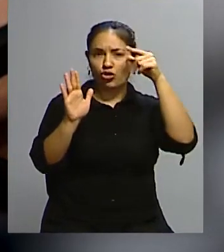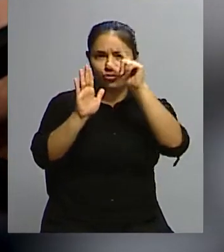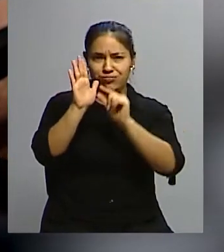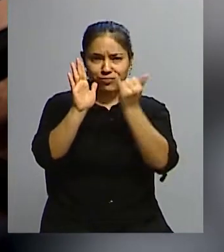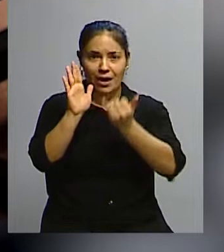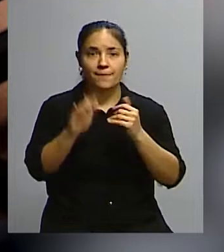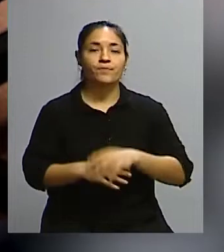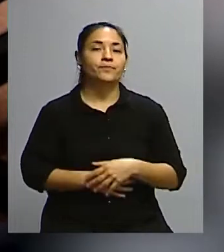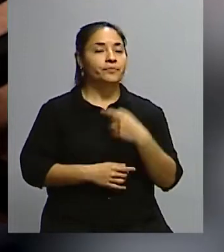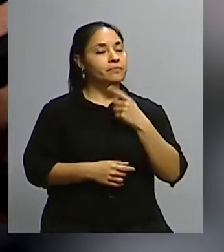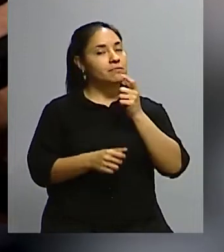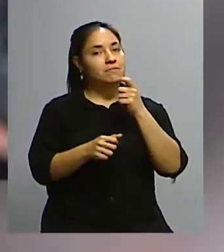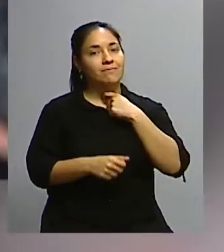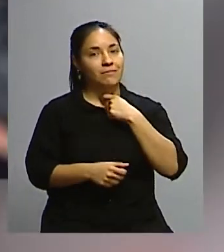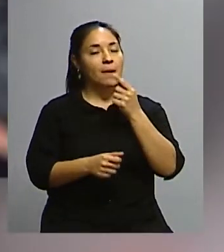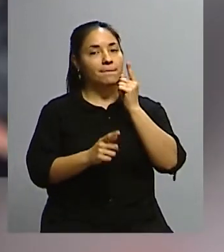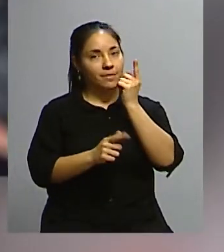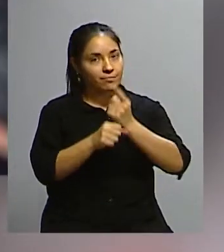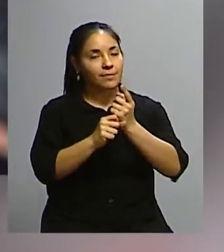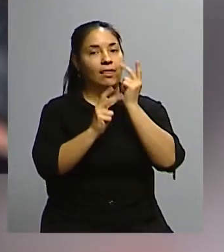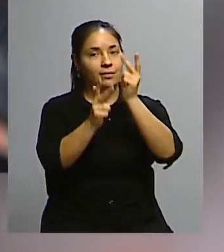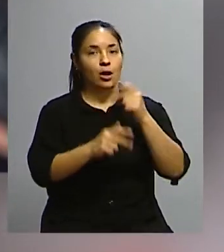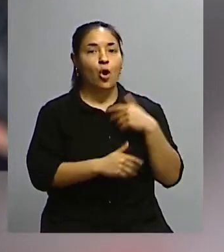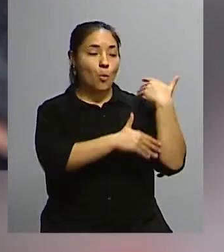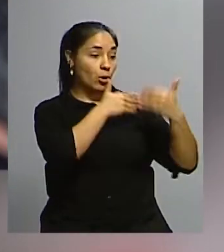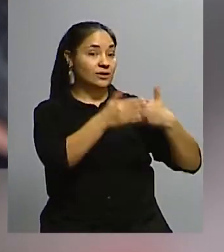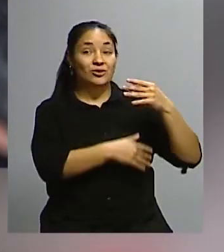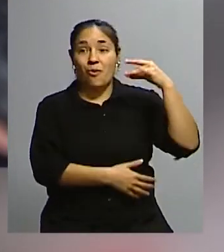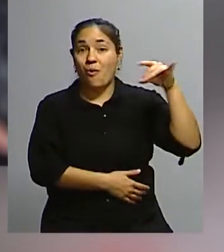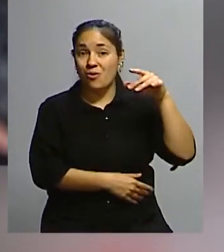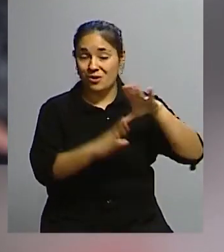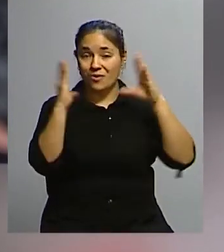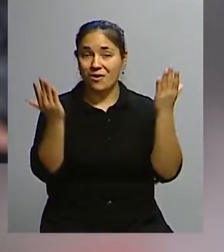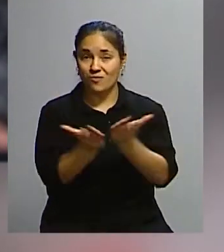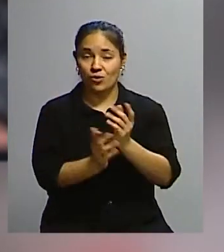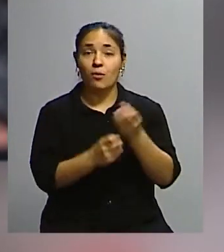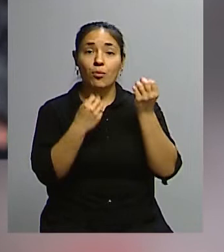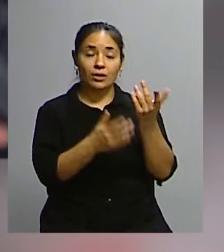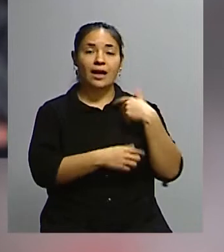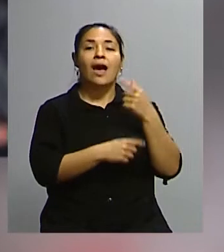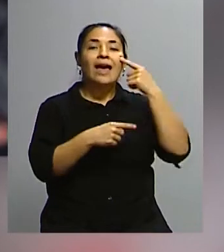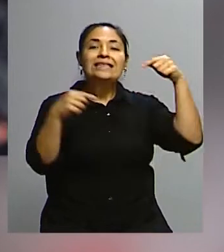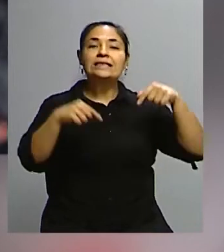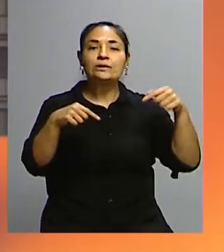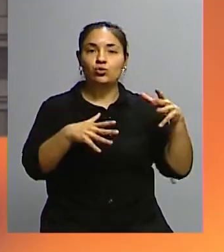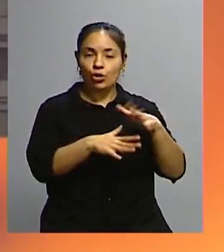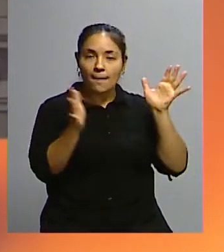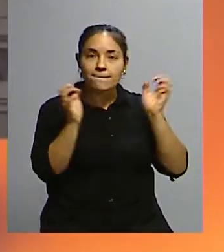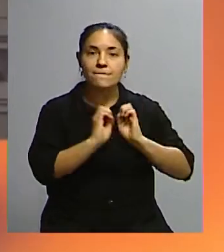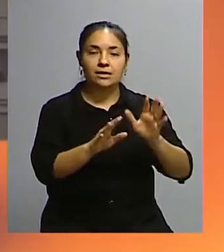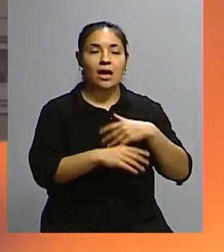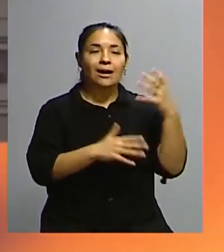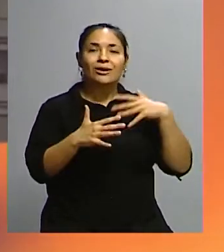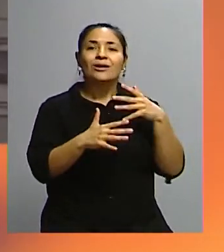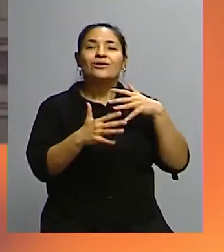proceso es único en el mundo en el sentido de que se ha hecho de manera institucional. Es decir, el estallido